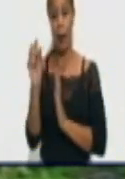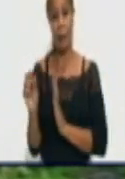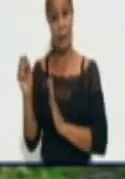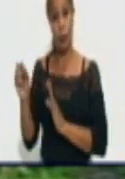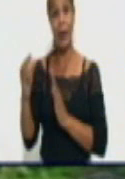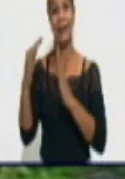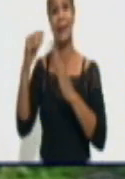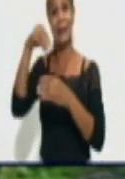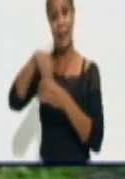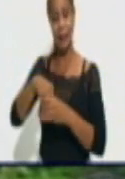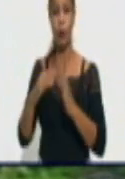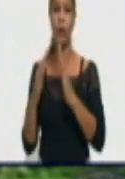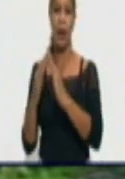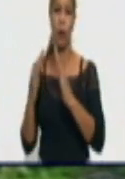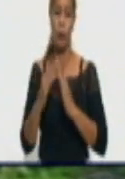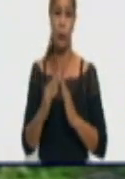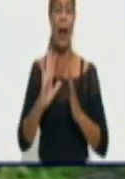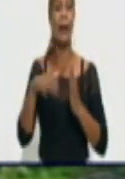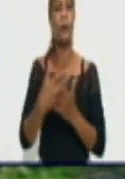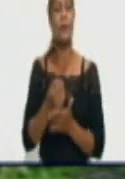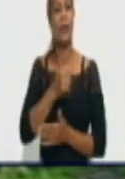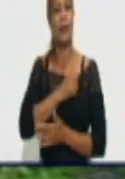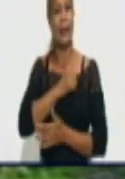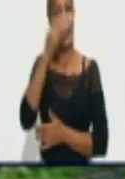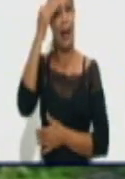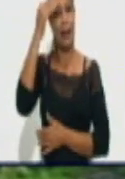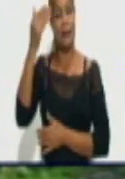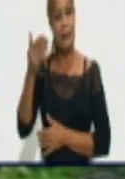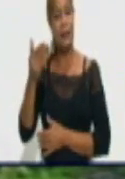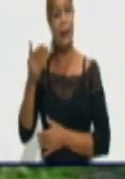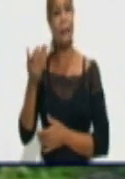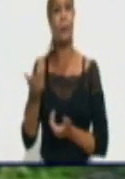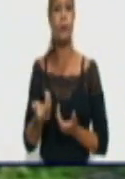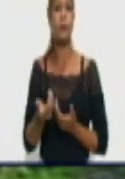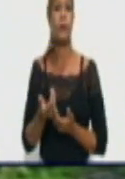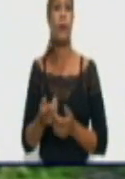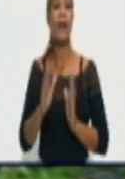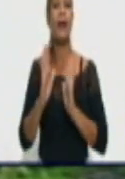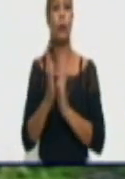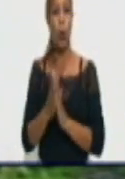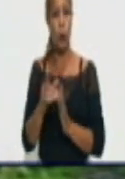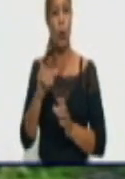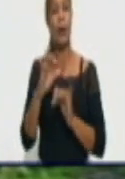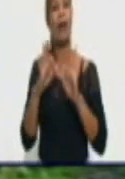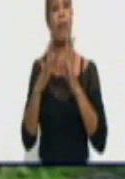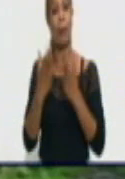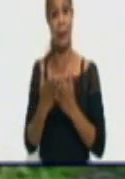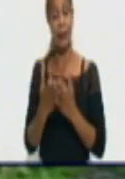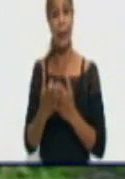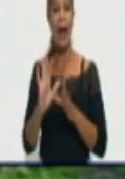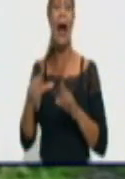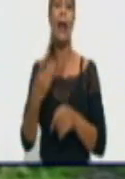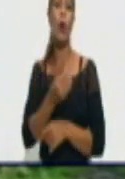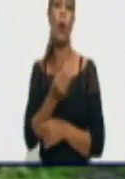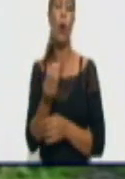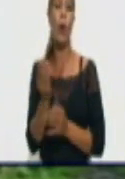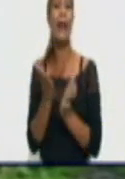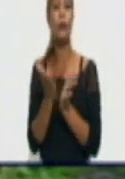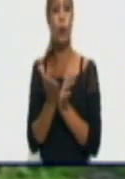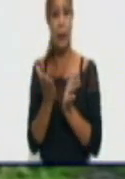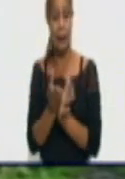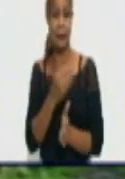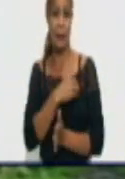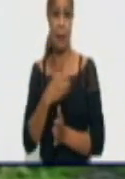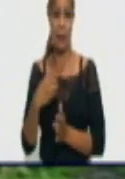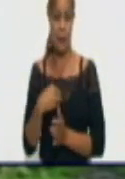ellos quieren agradecer a los compañeros de trabajo de esta familia, a los estudiantes de medicina que los atendieron en